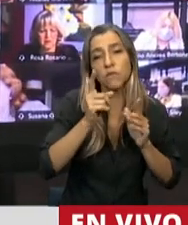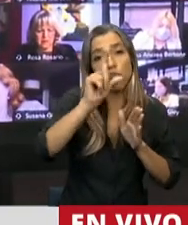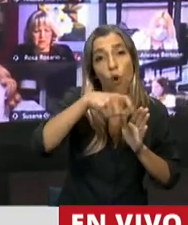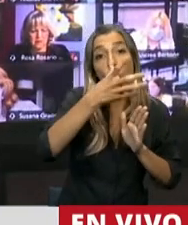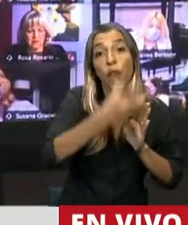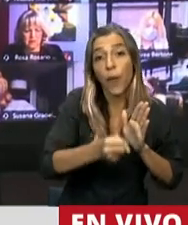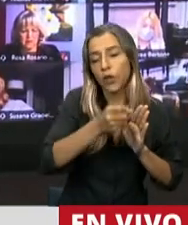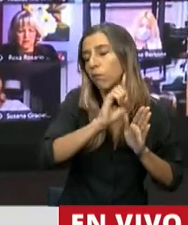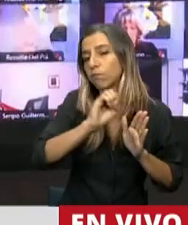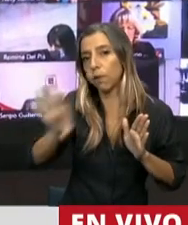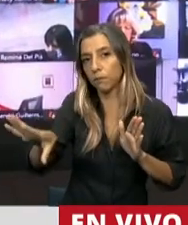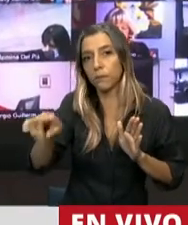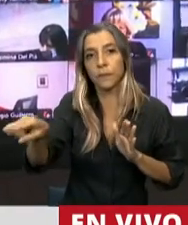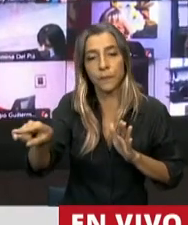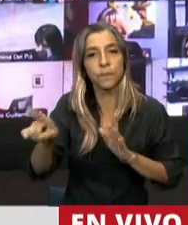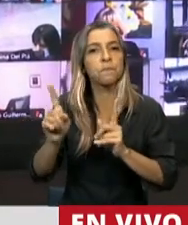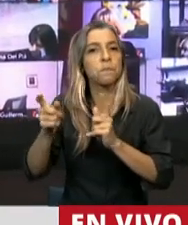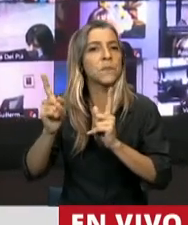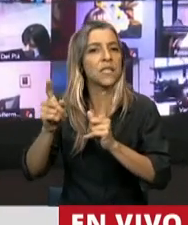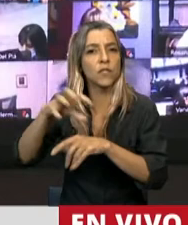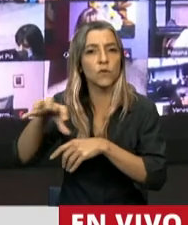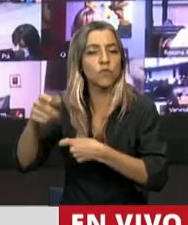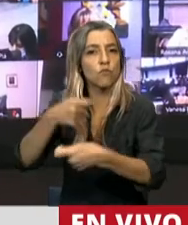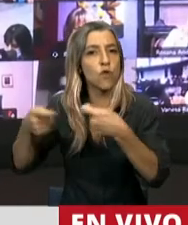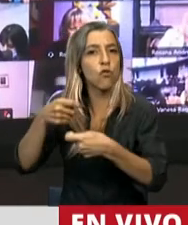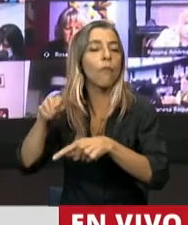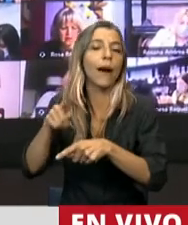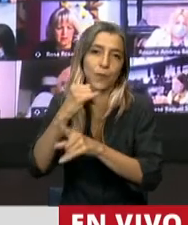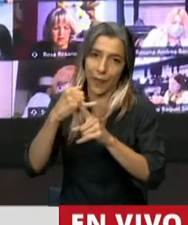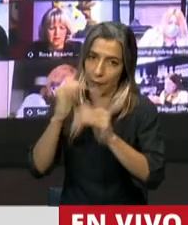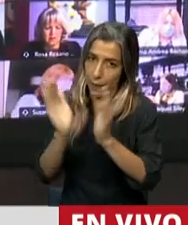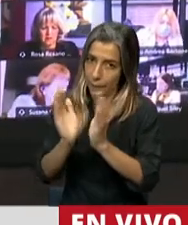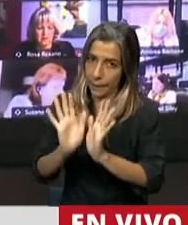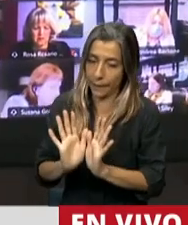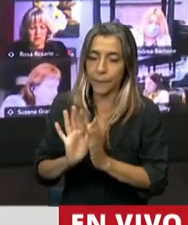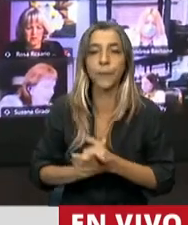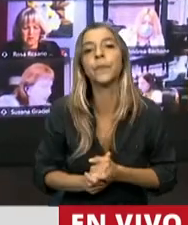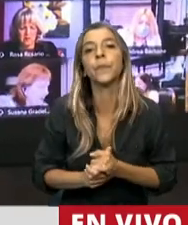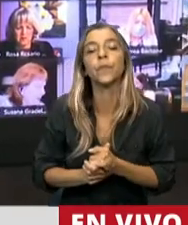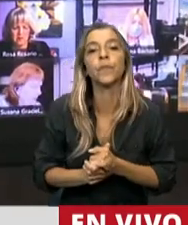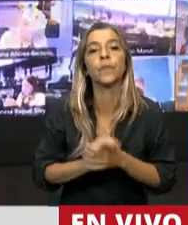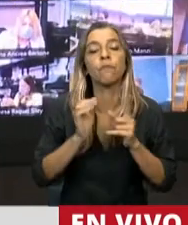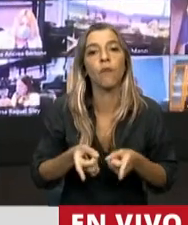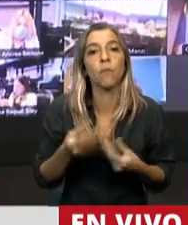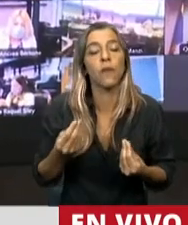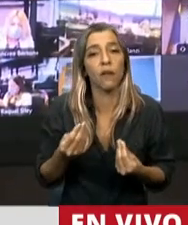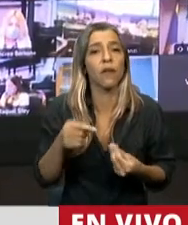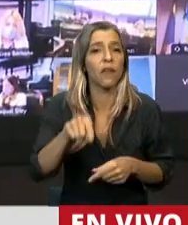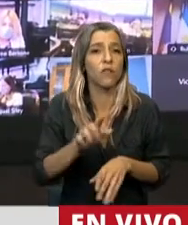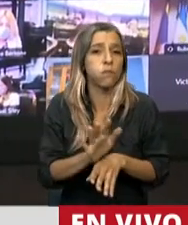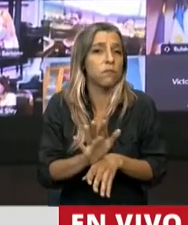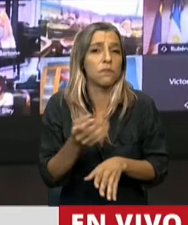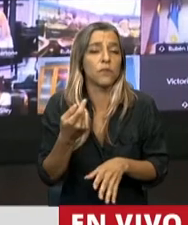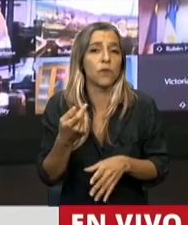En la cuenta de los comerciantes, siempre que lo mismo sea el micro, pequeño y mediano en precio. También es importante destacar que los costos de esta adecuación del sistema no